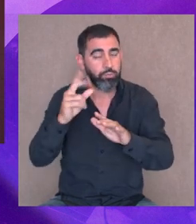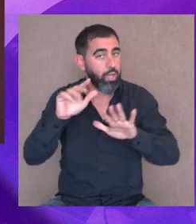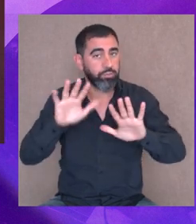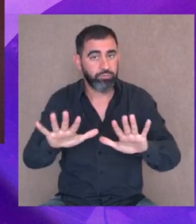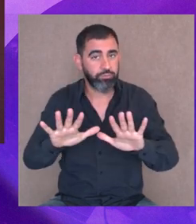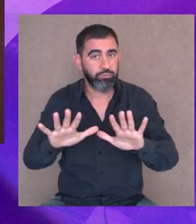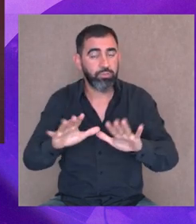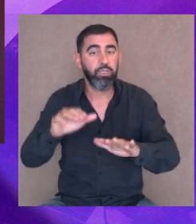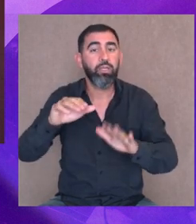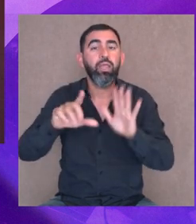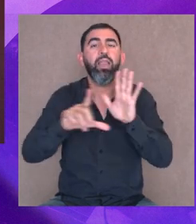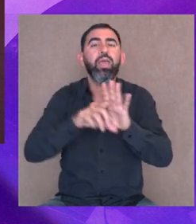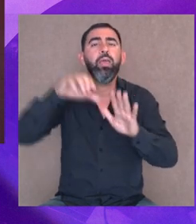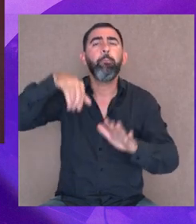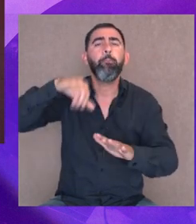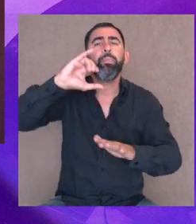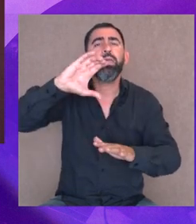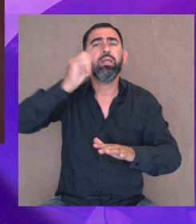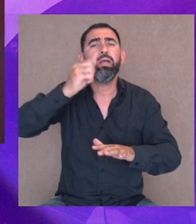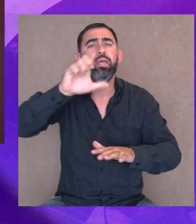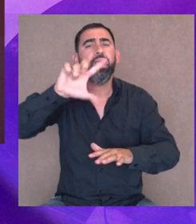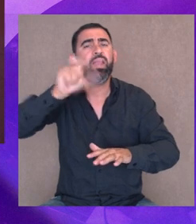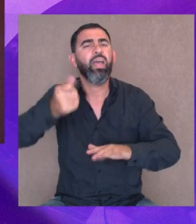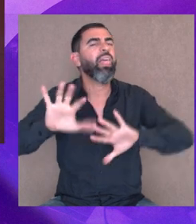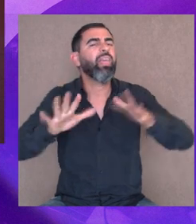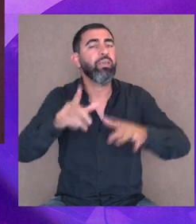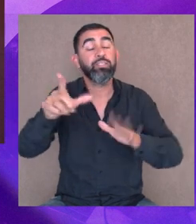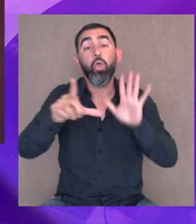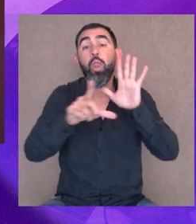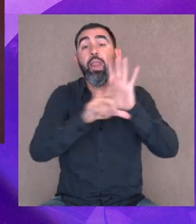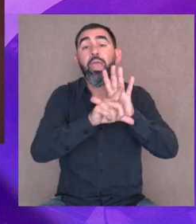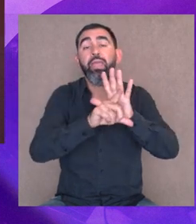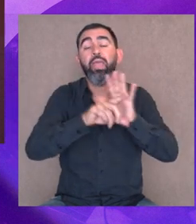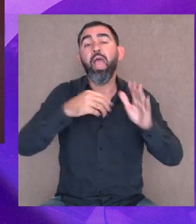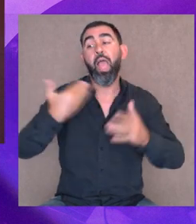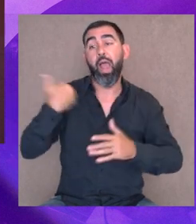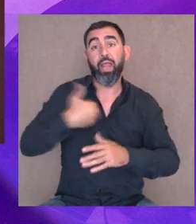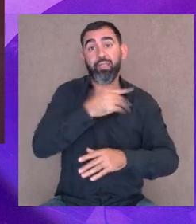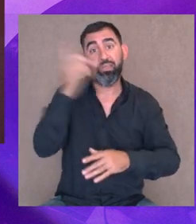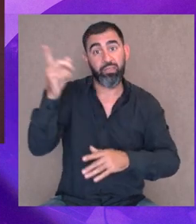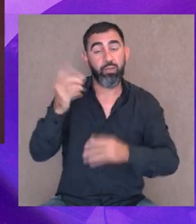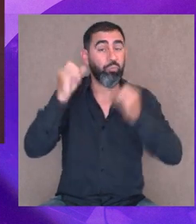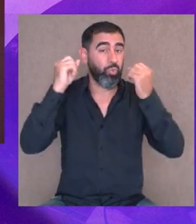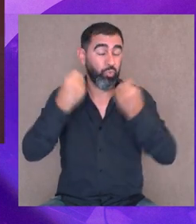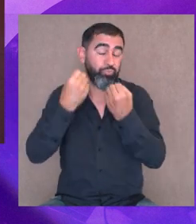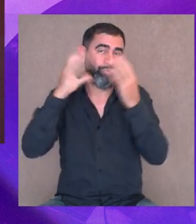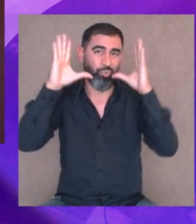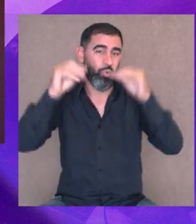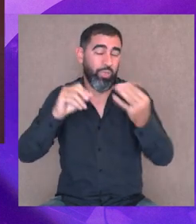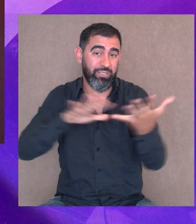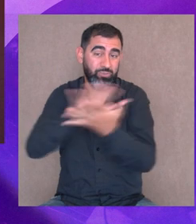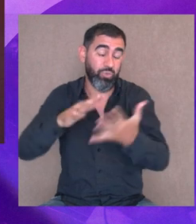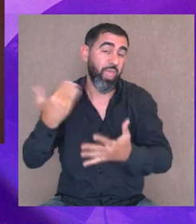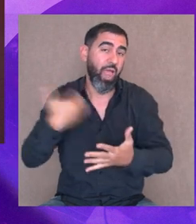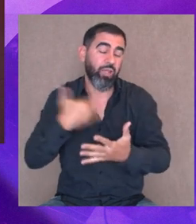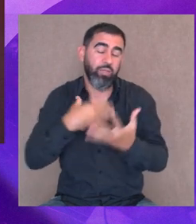¿Y qué es una ley Micaela? La ley Micaela es una ley que hay en Argentina, se llama ley Micaela porque, como todo lo que pasa